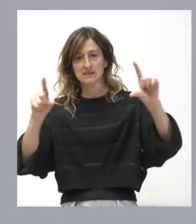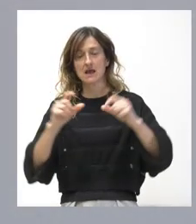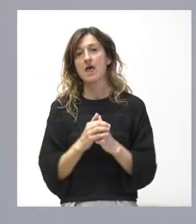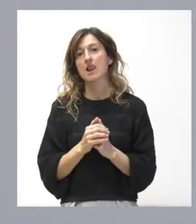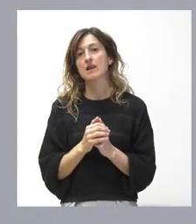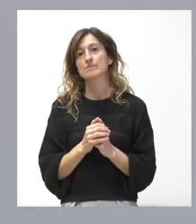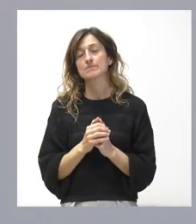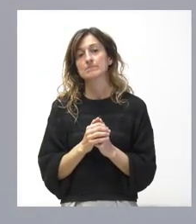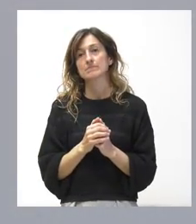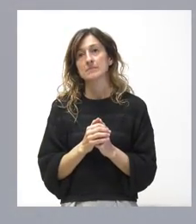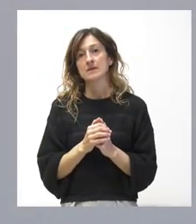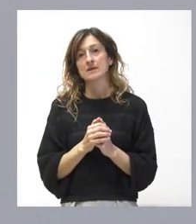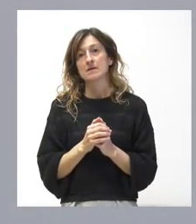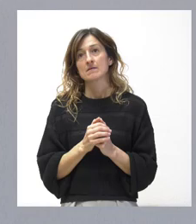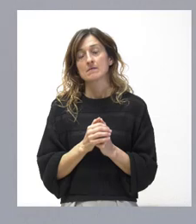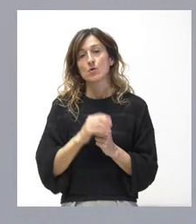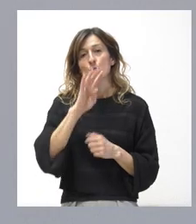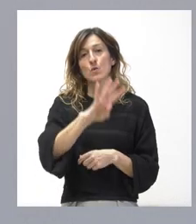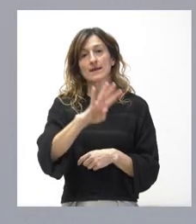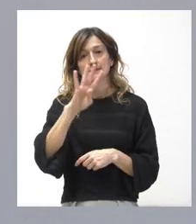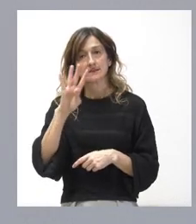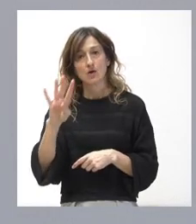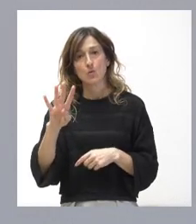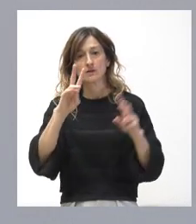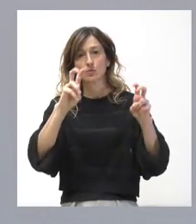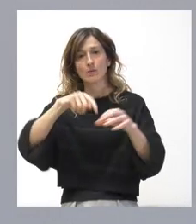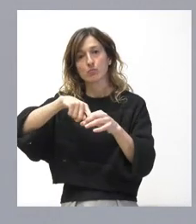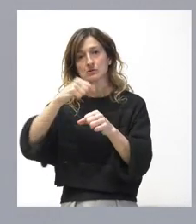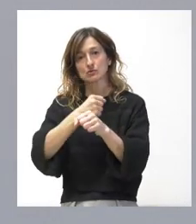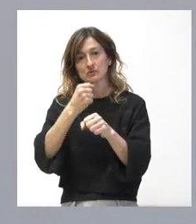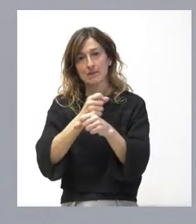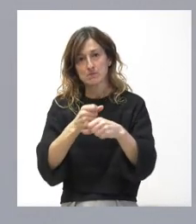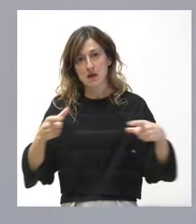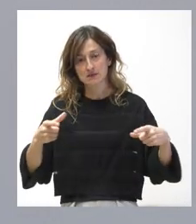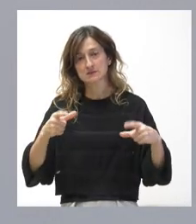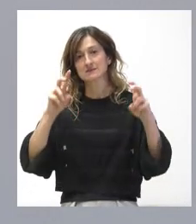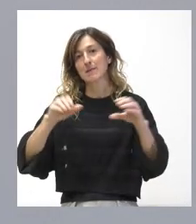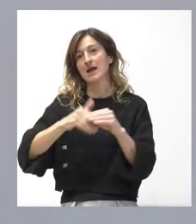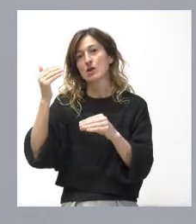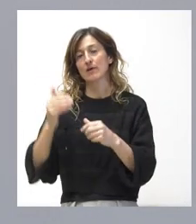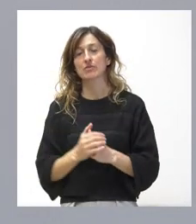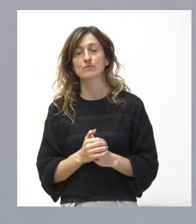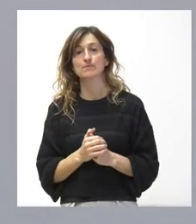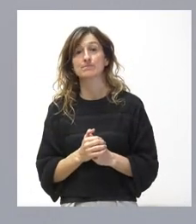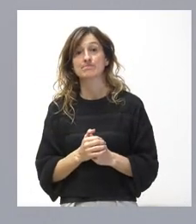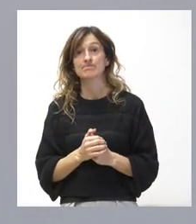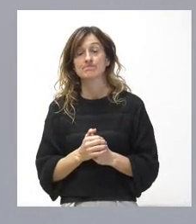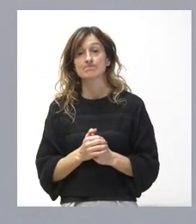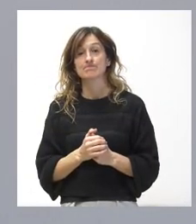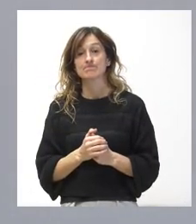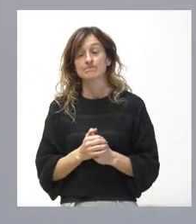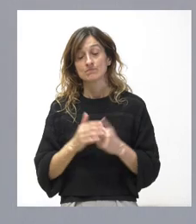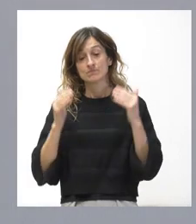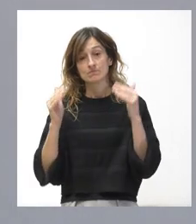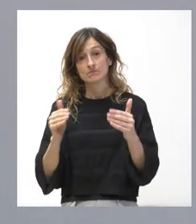permitir crear 44 nuevos puestos de trabajo en materia de innovación. En hablamos, en este caso, de varias